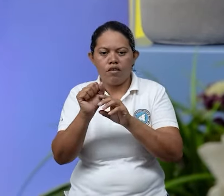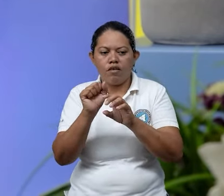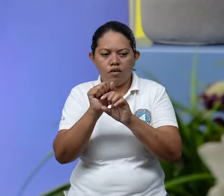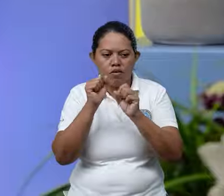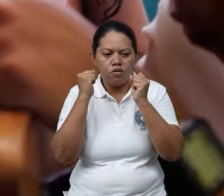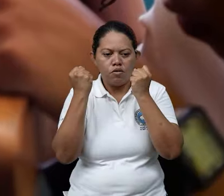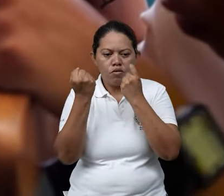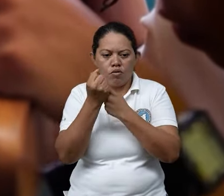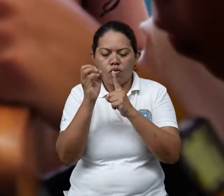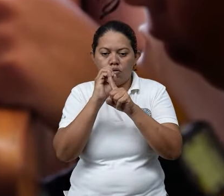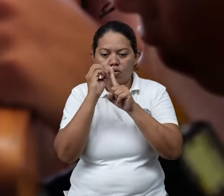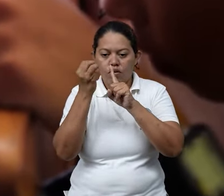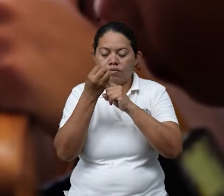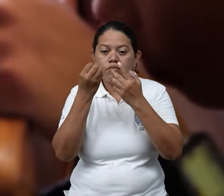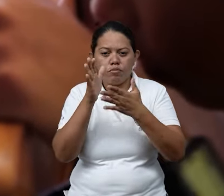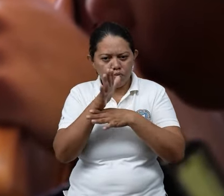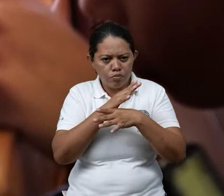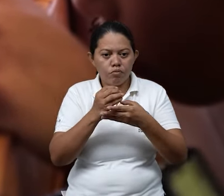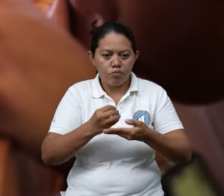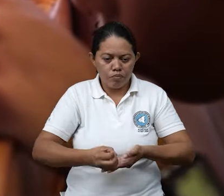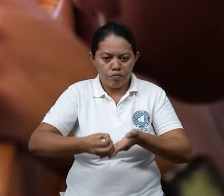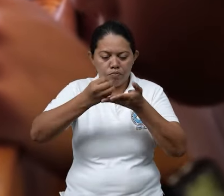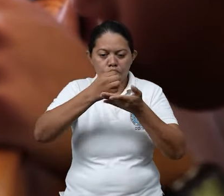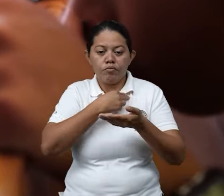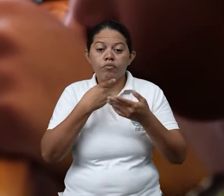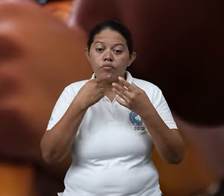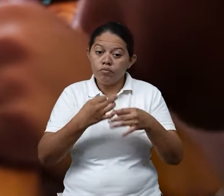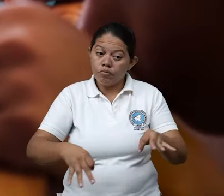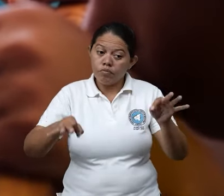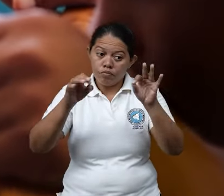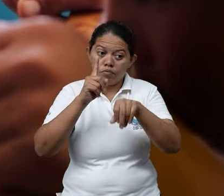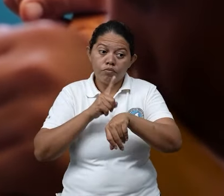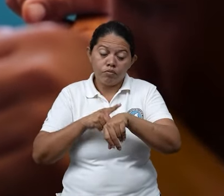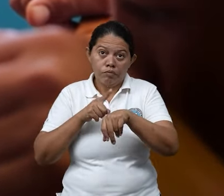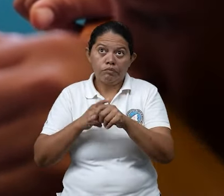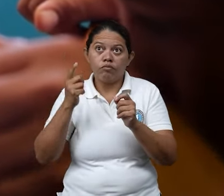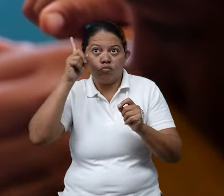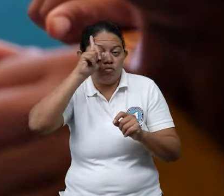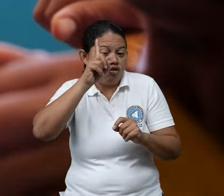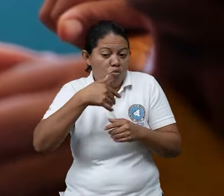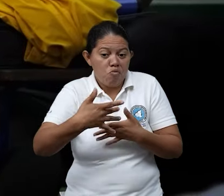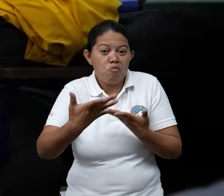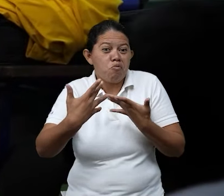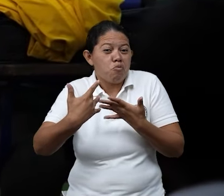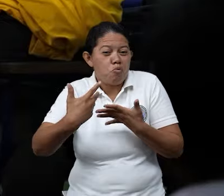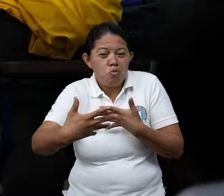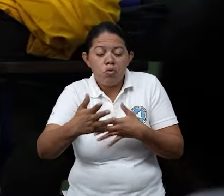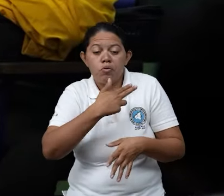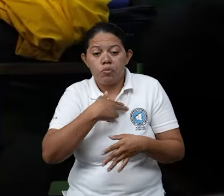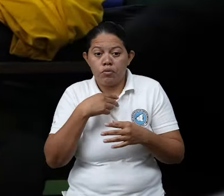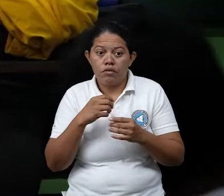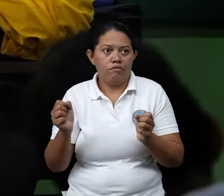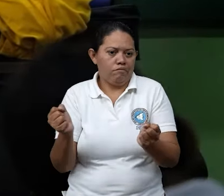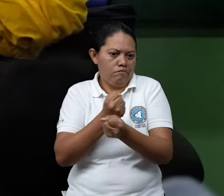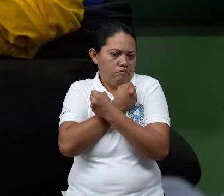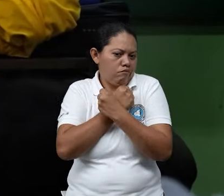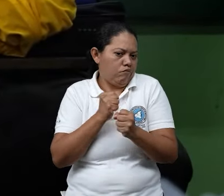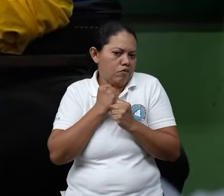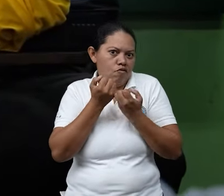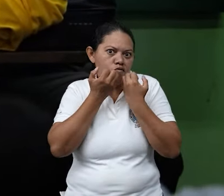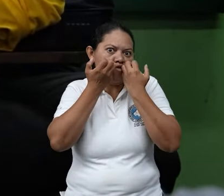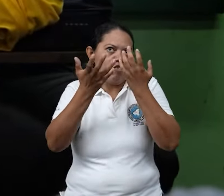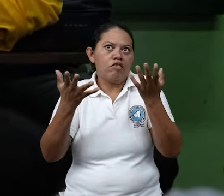diferentes organizaciones, es para nosotros muy importante. Recordemos que al momento de una emergencia, muchas veces va a ser imposible que